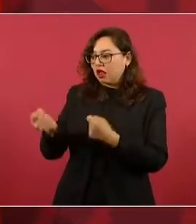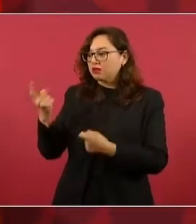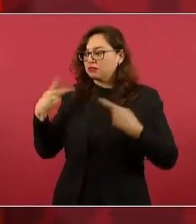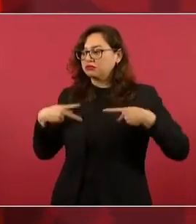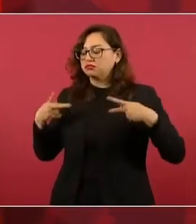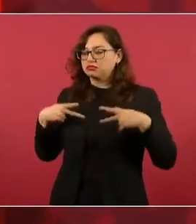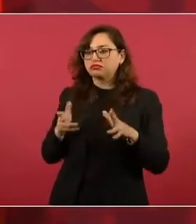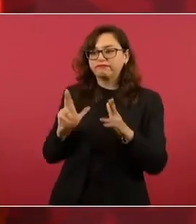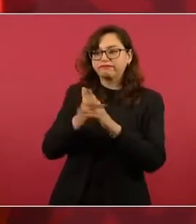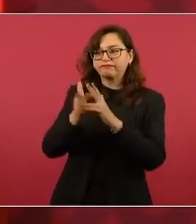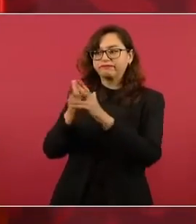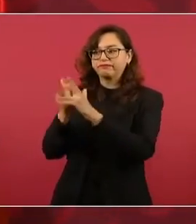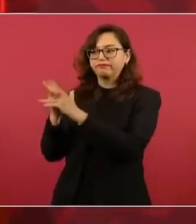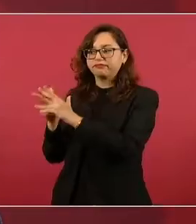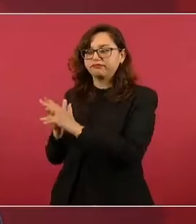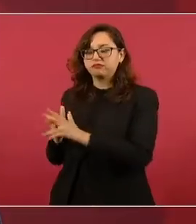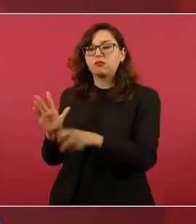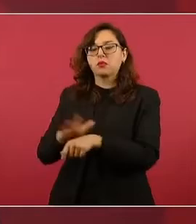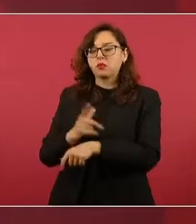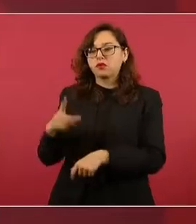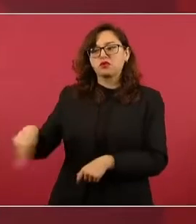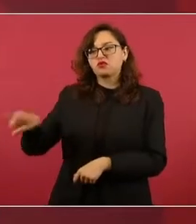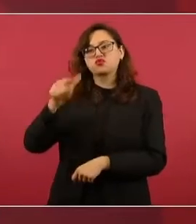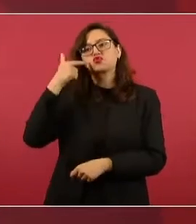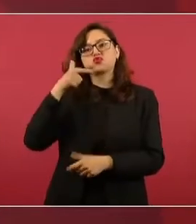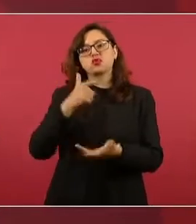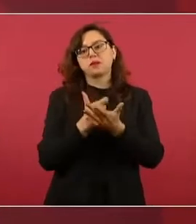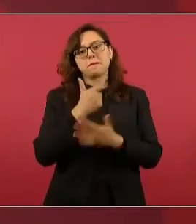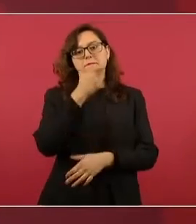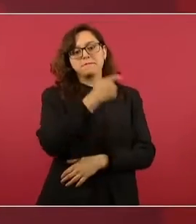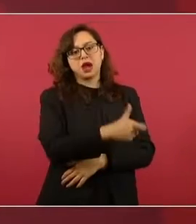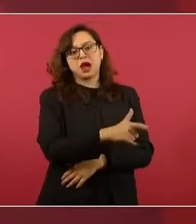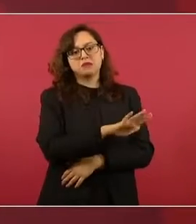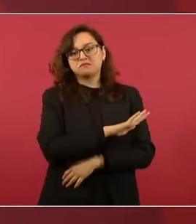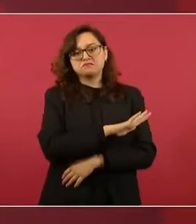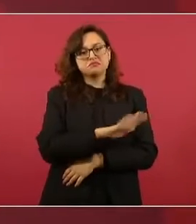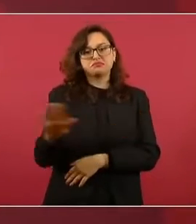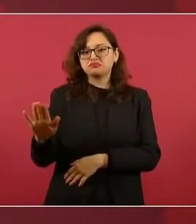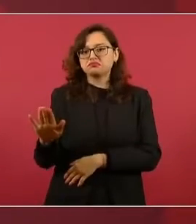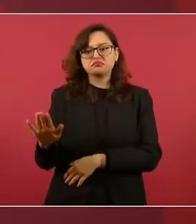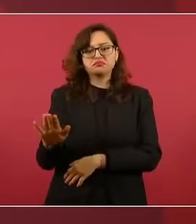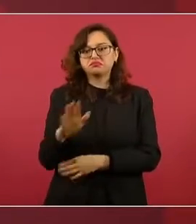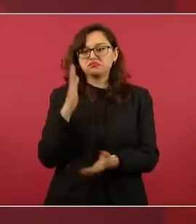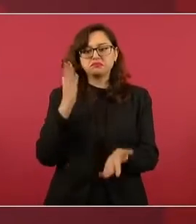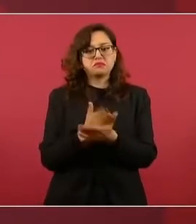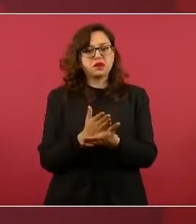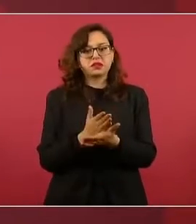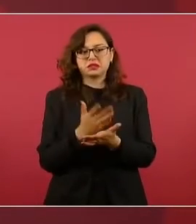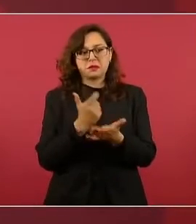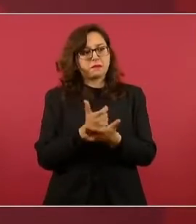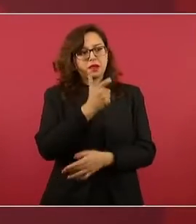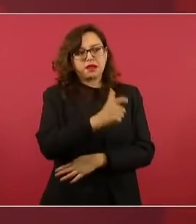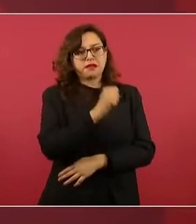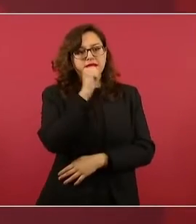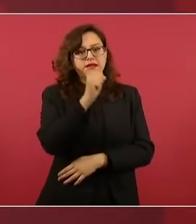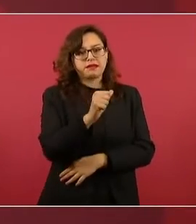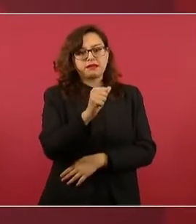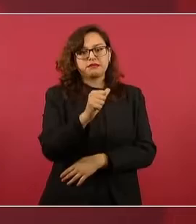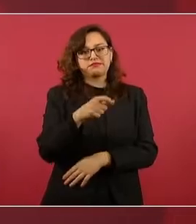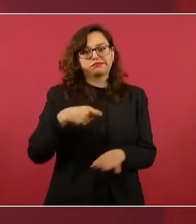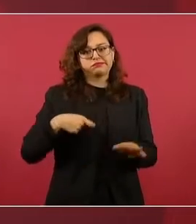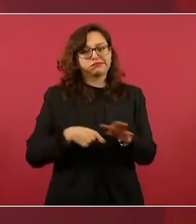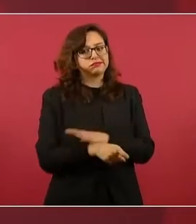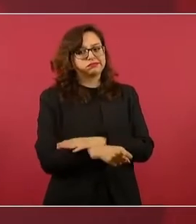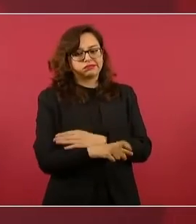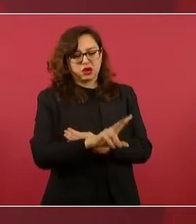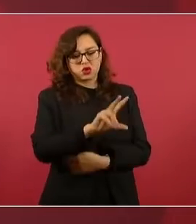el cobro de cuotas o moches